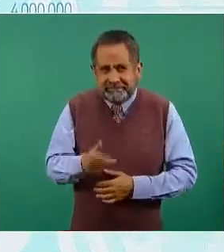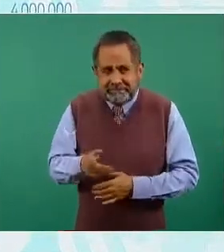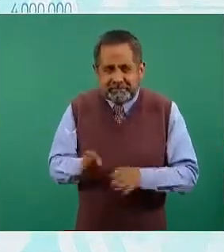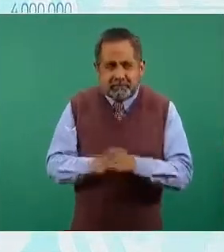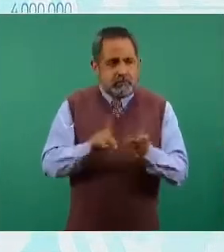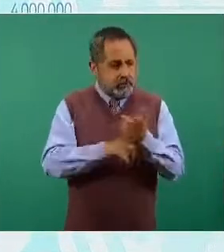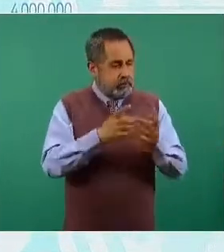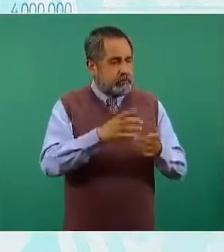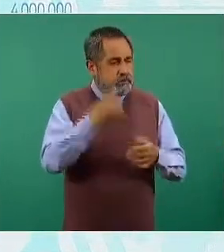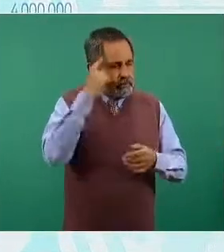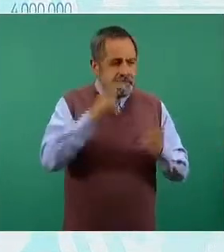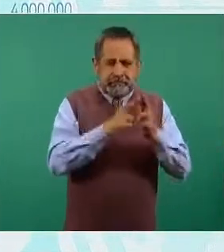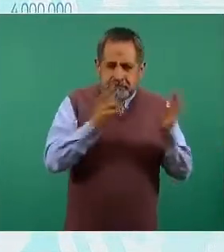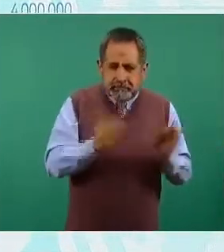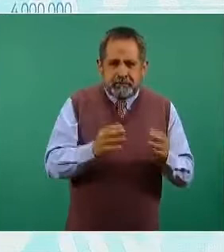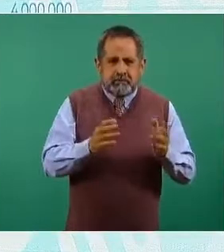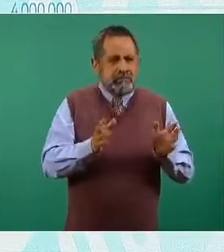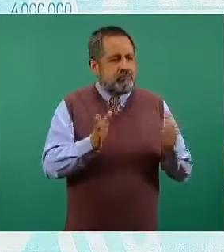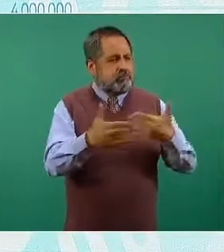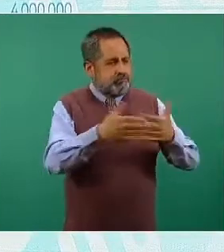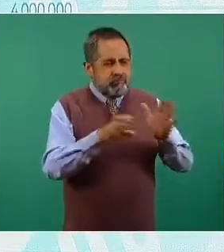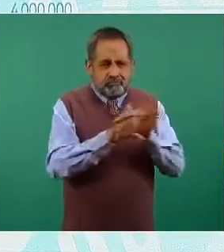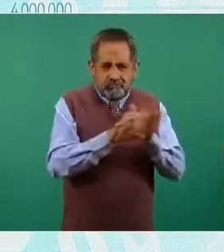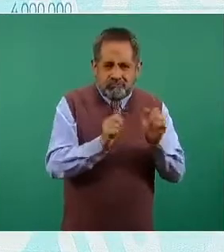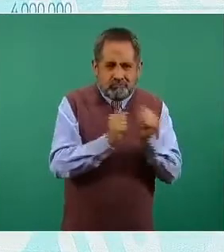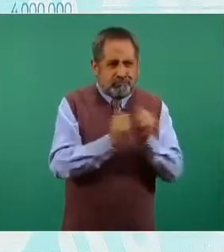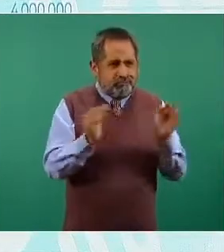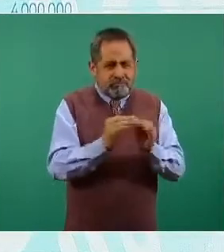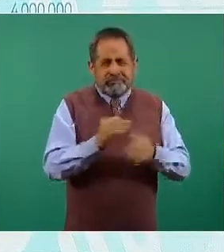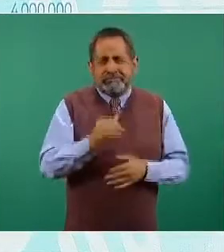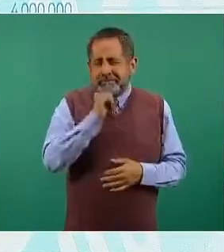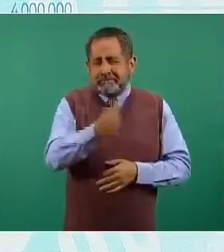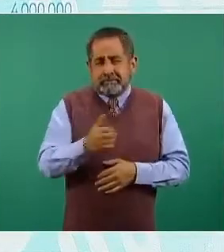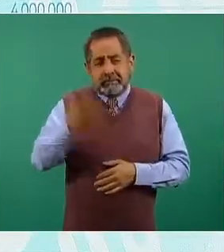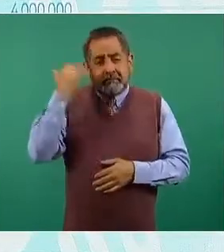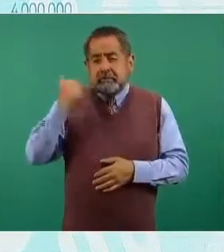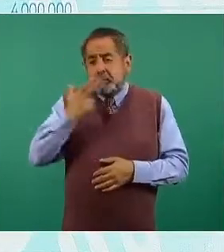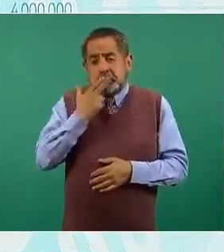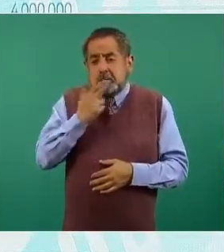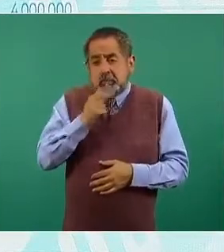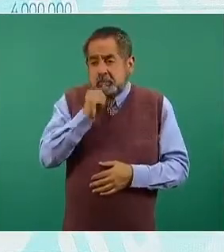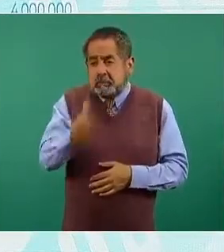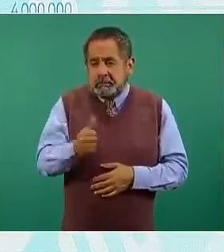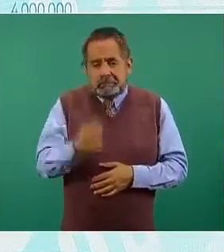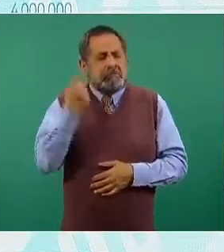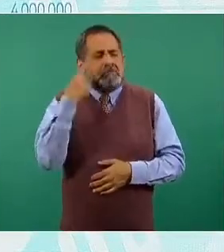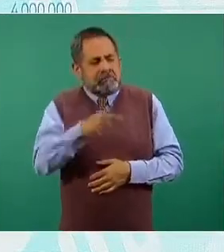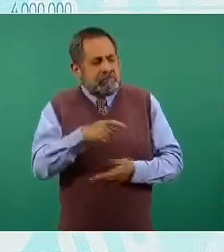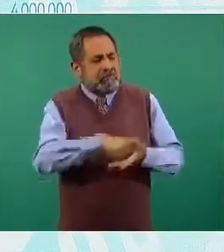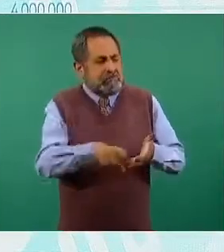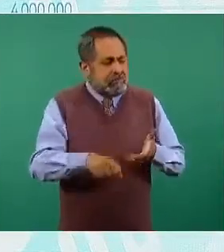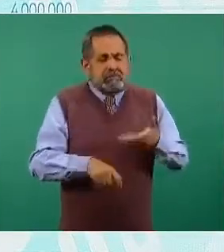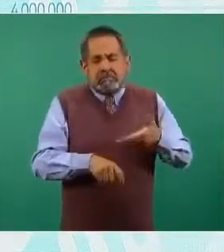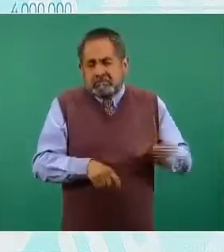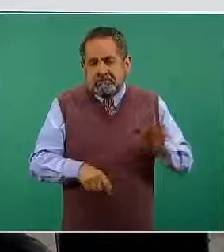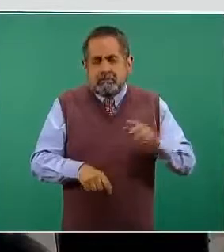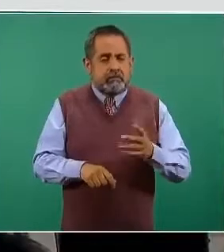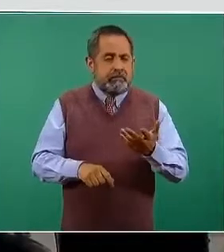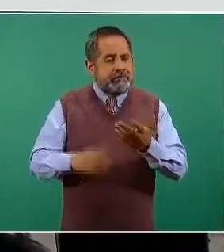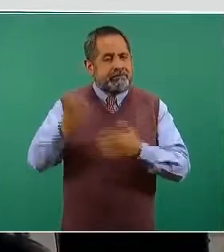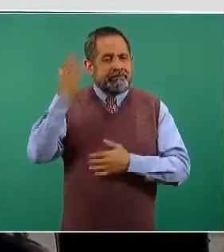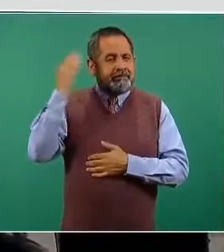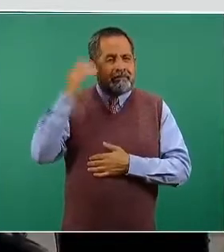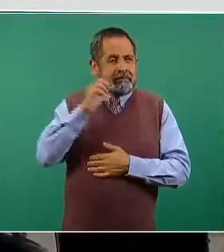cámaras frías y desde luego ultracongeladores nunca se habían usado en el programa de vacunación porque ninguna vacuna